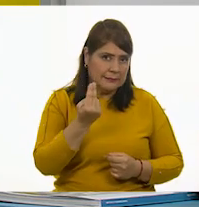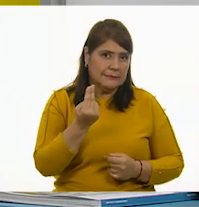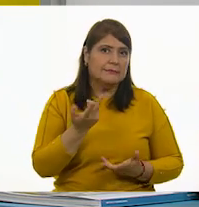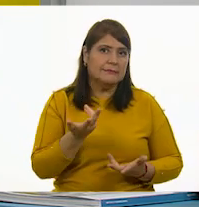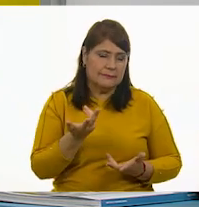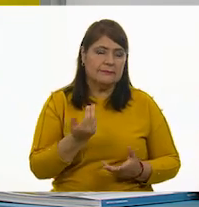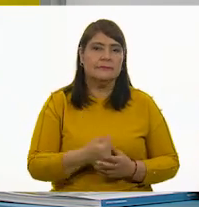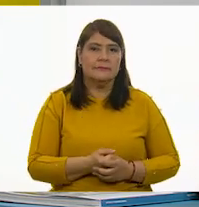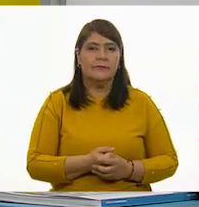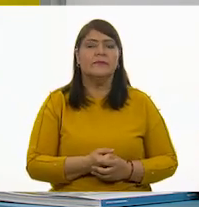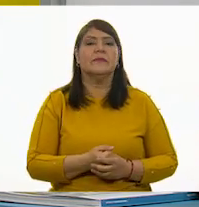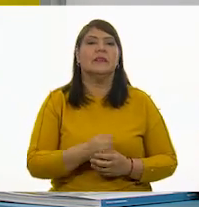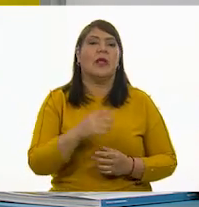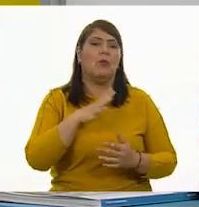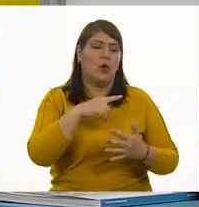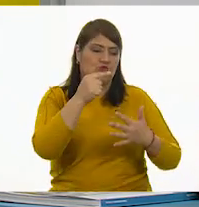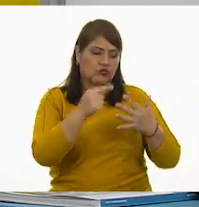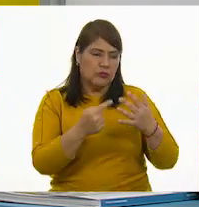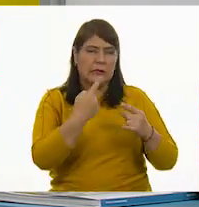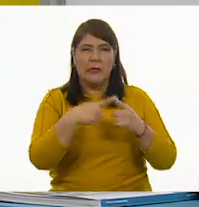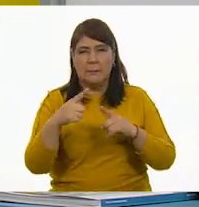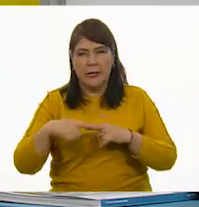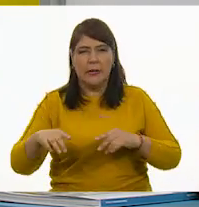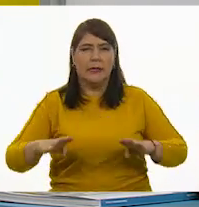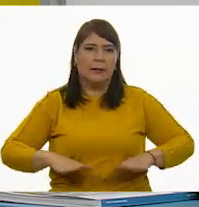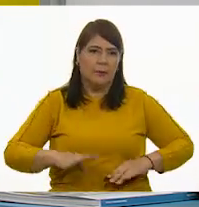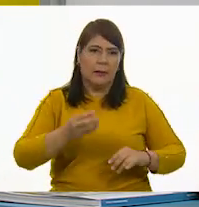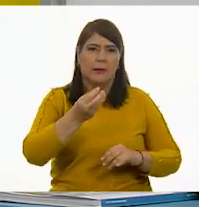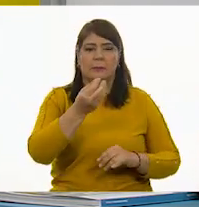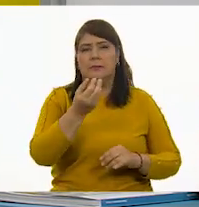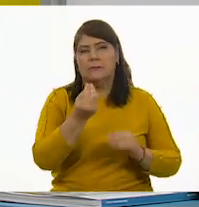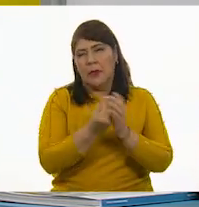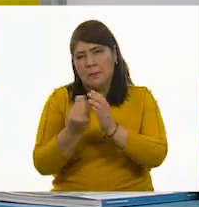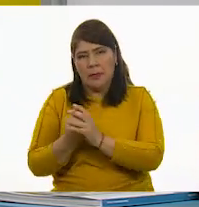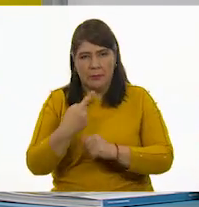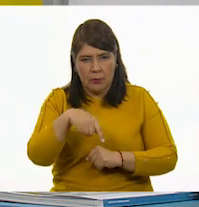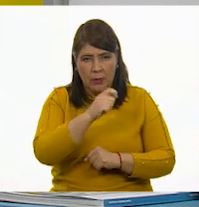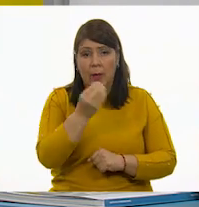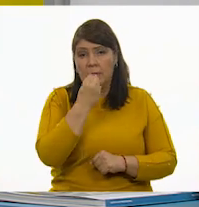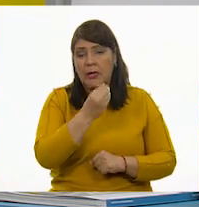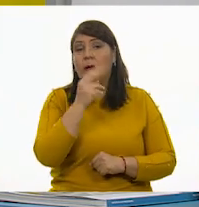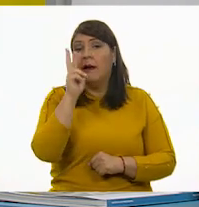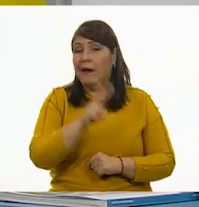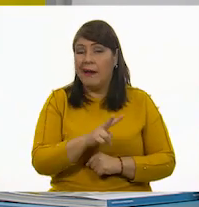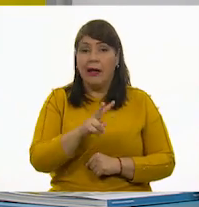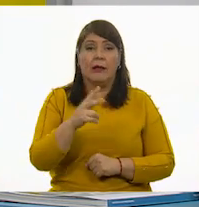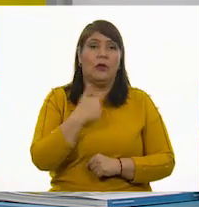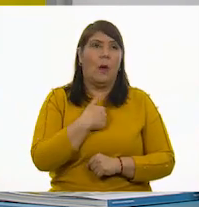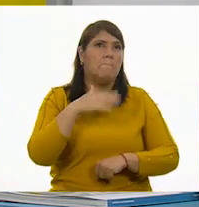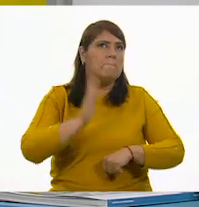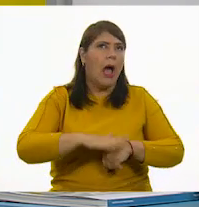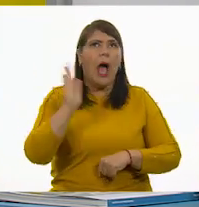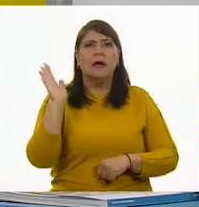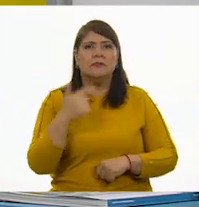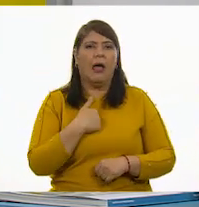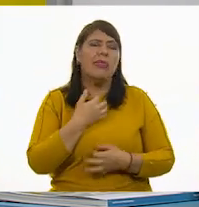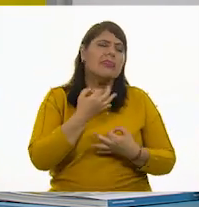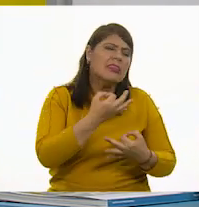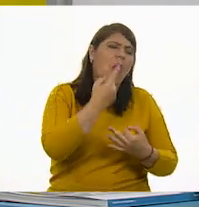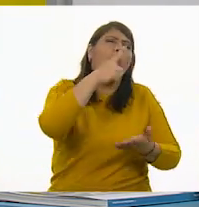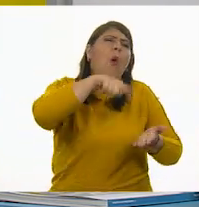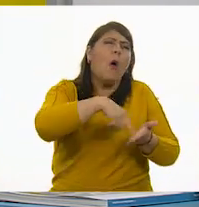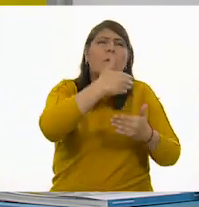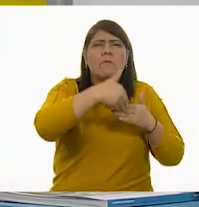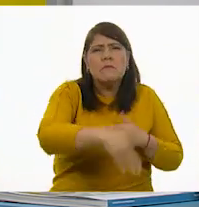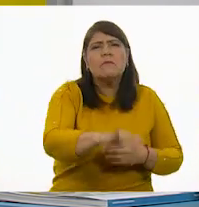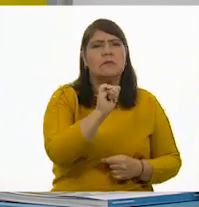este tipo de alimentos, pues son alimentos que, como acabo de decir, todo exceso es malo. Se vale el antojo de vez en cuando, pero cuando